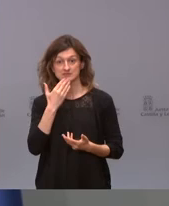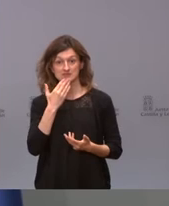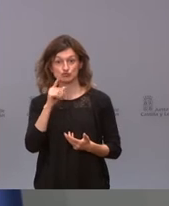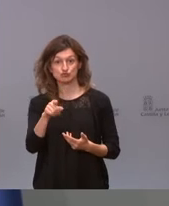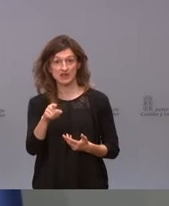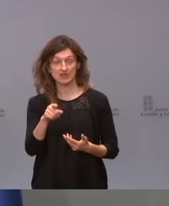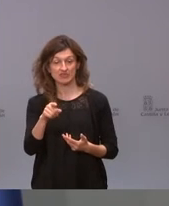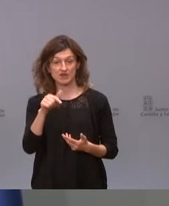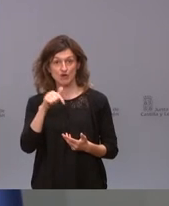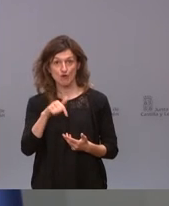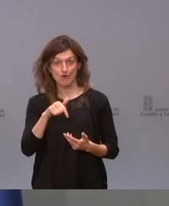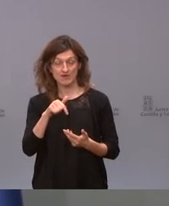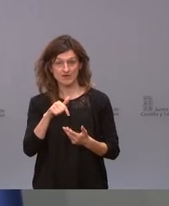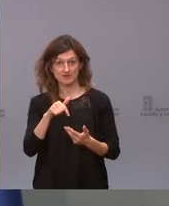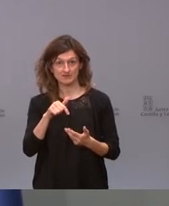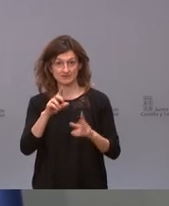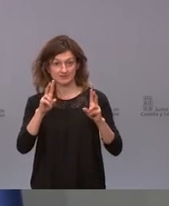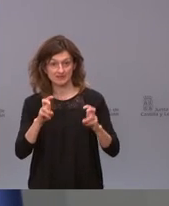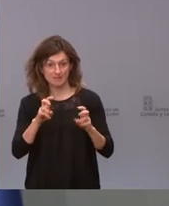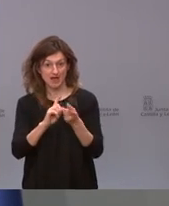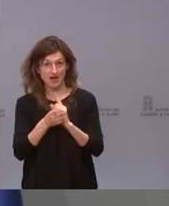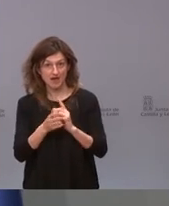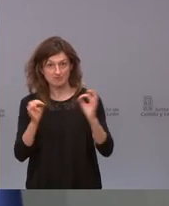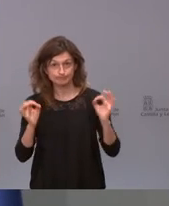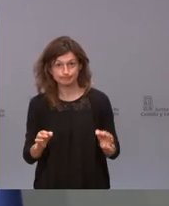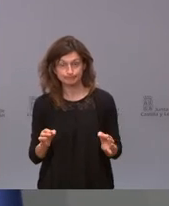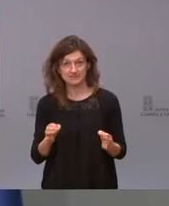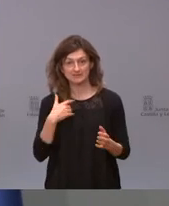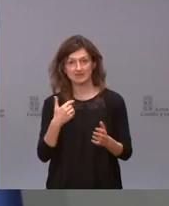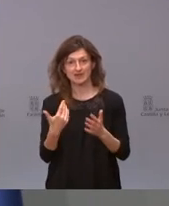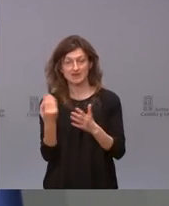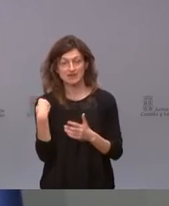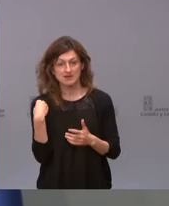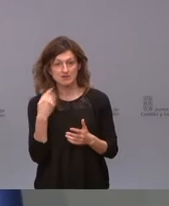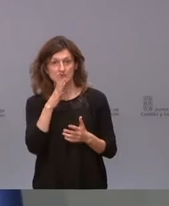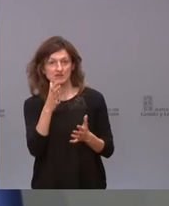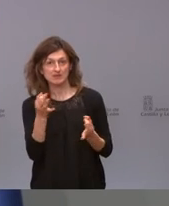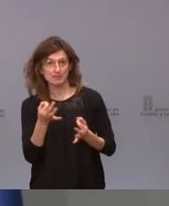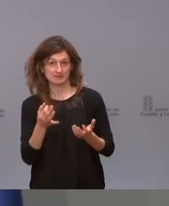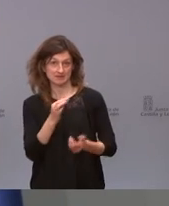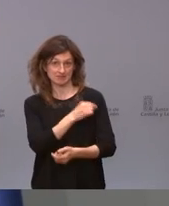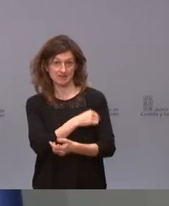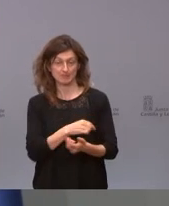hoy en el evento adverso pues nos estaría pidiendo explicaciones por el evento adverso